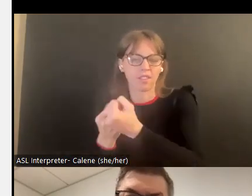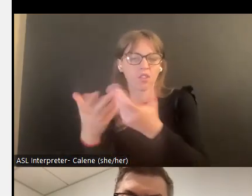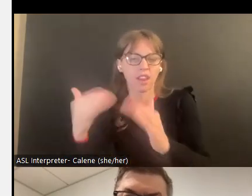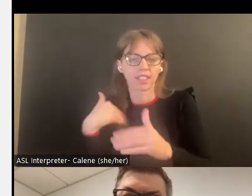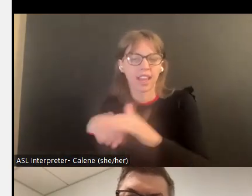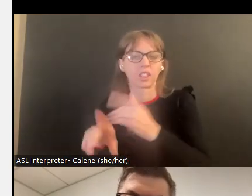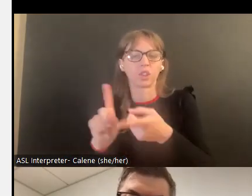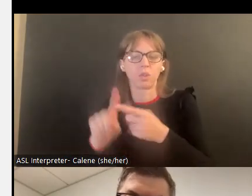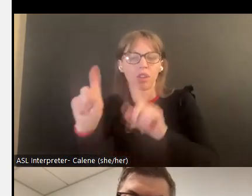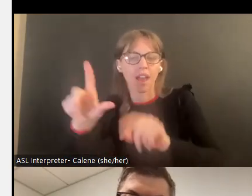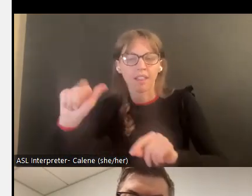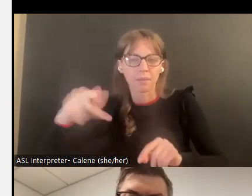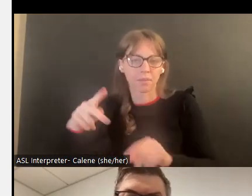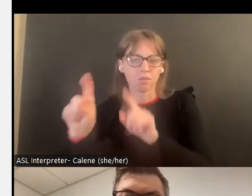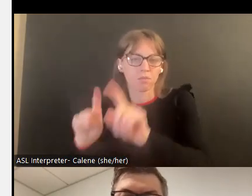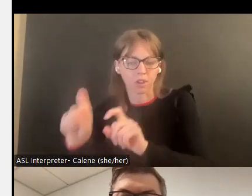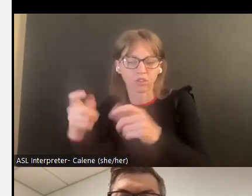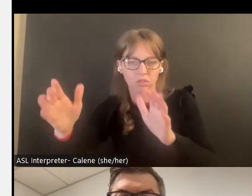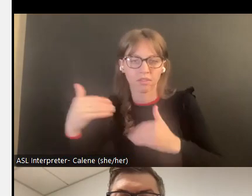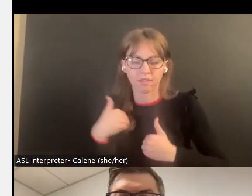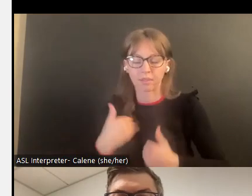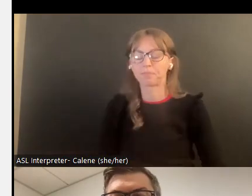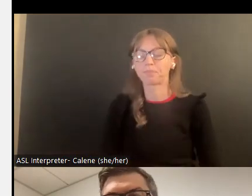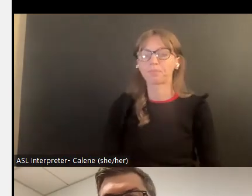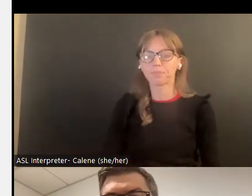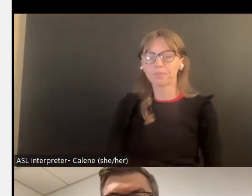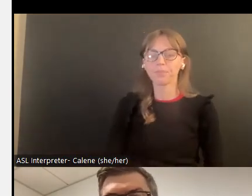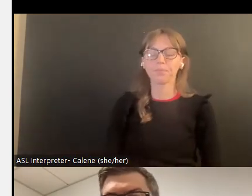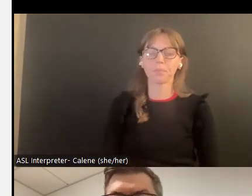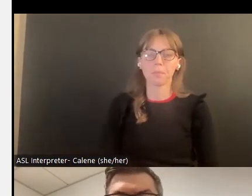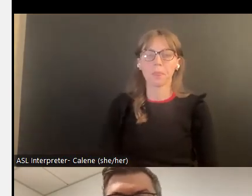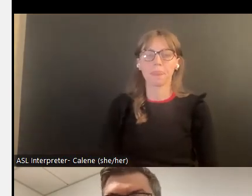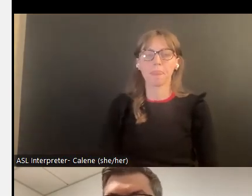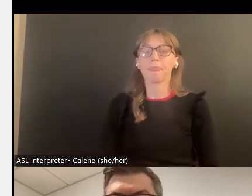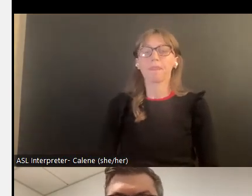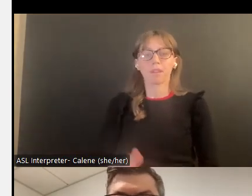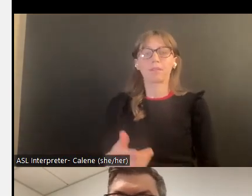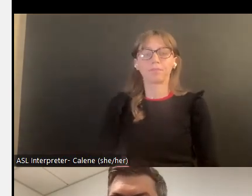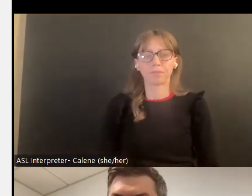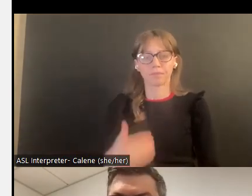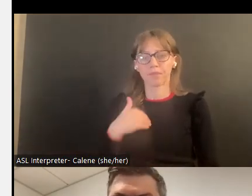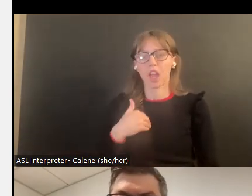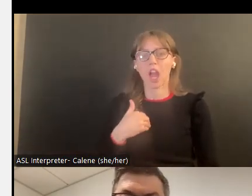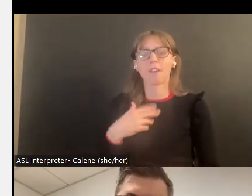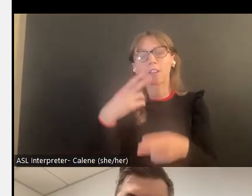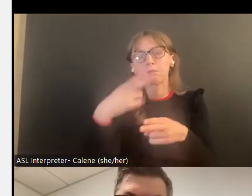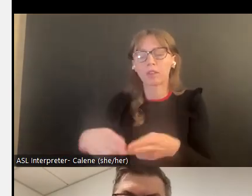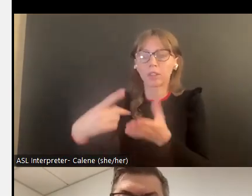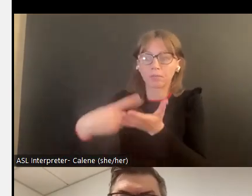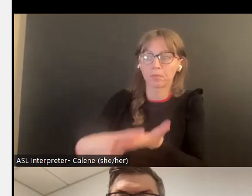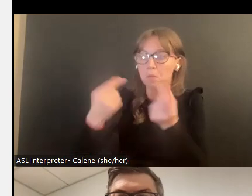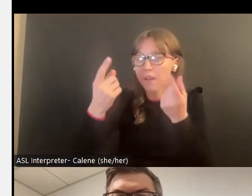esas preguntas porque ya está en su hoja de en sí ingreso.